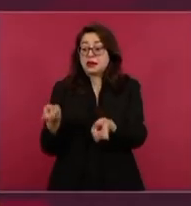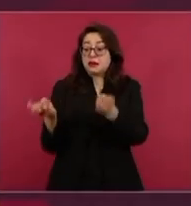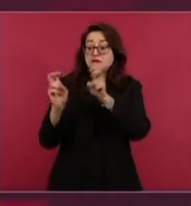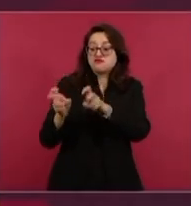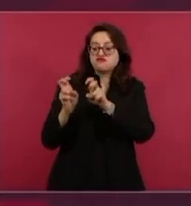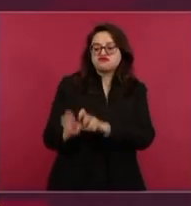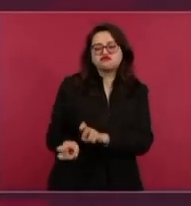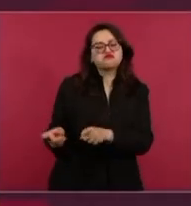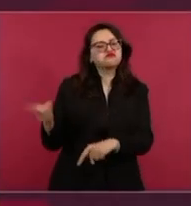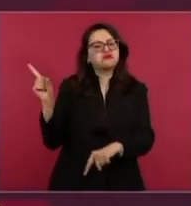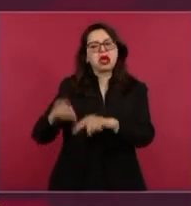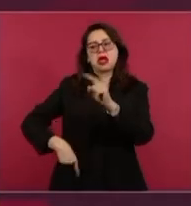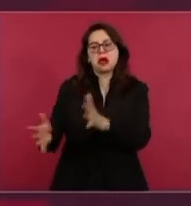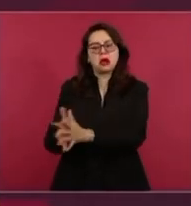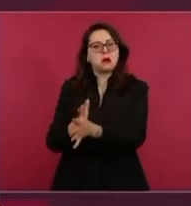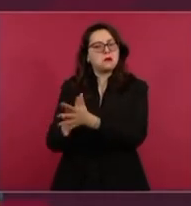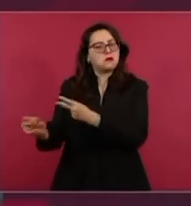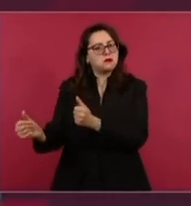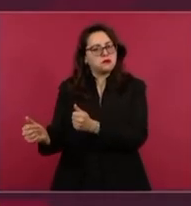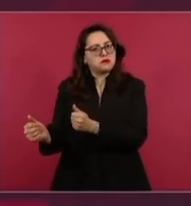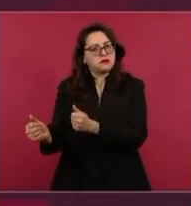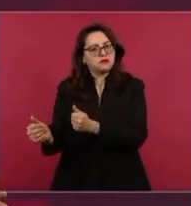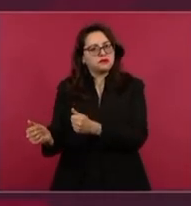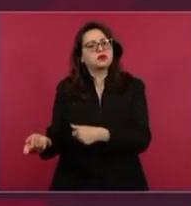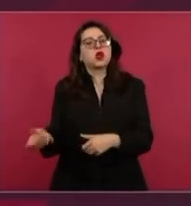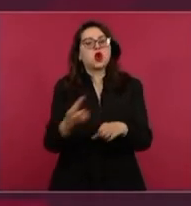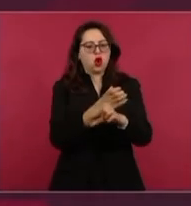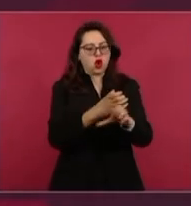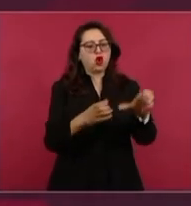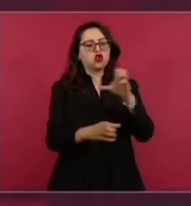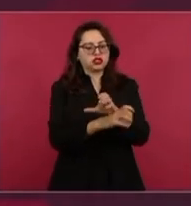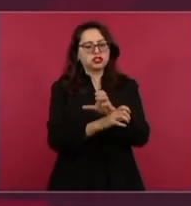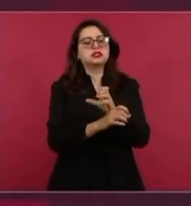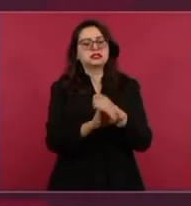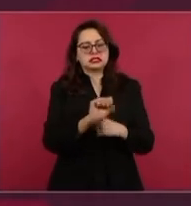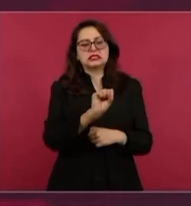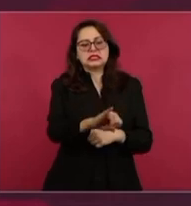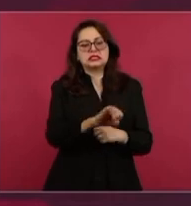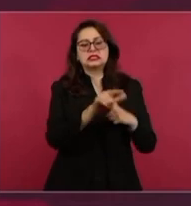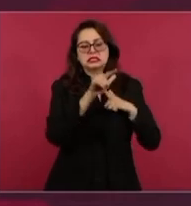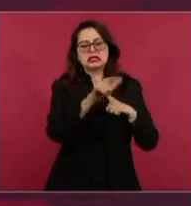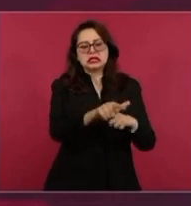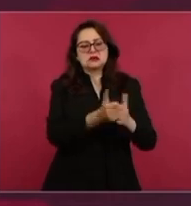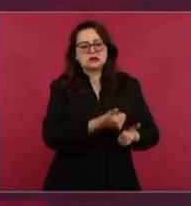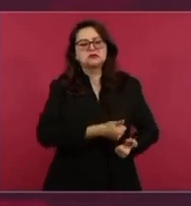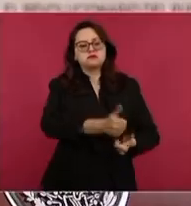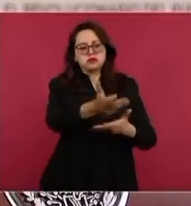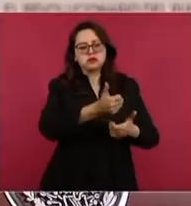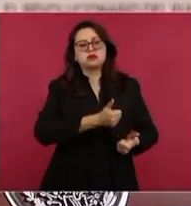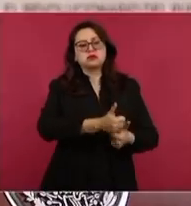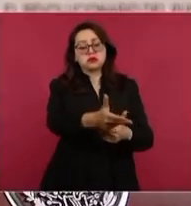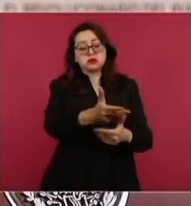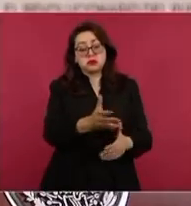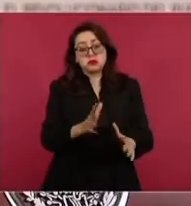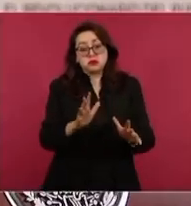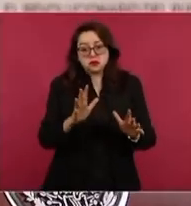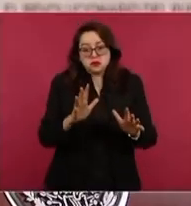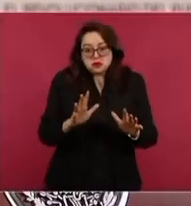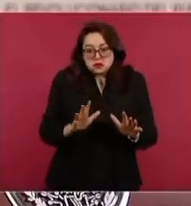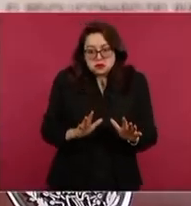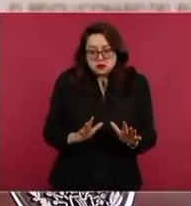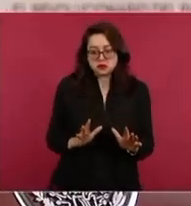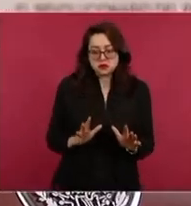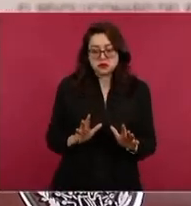un artículo, una fracción